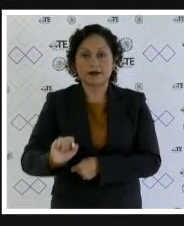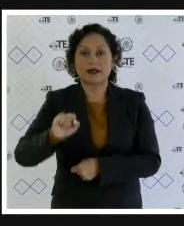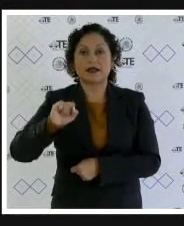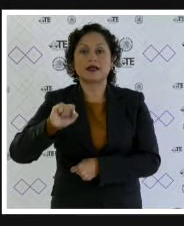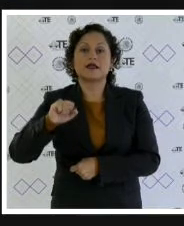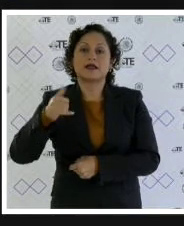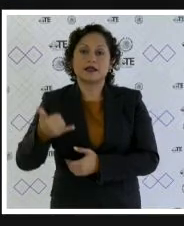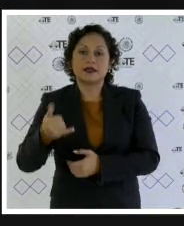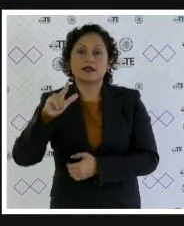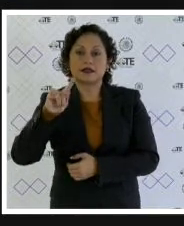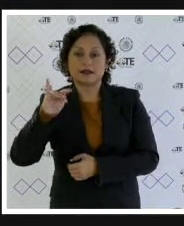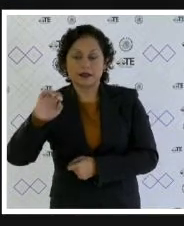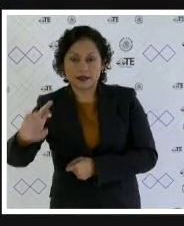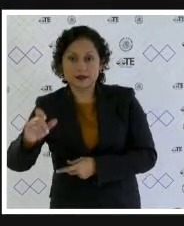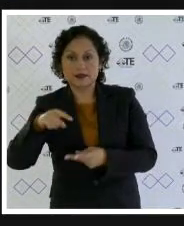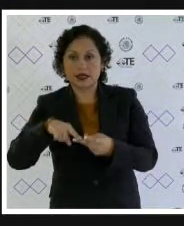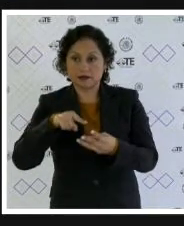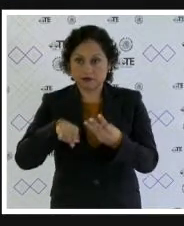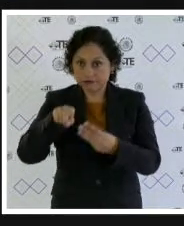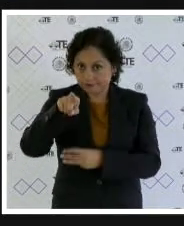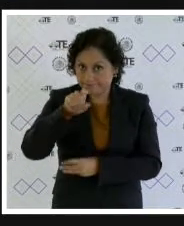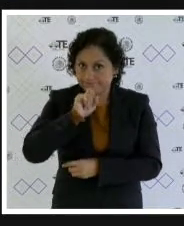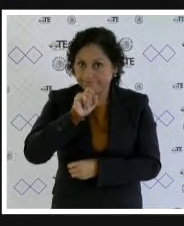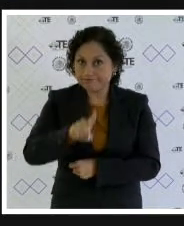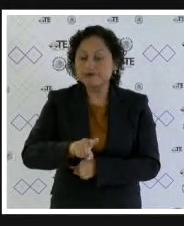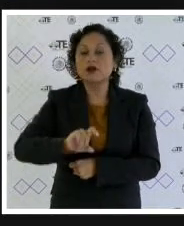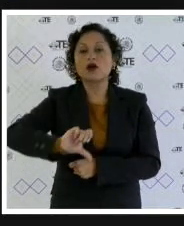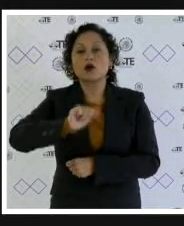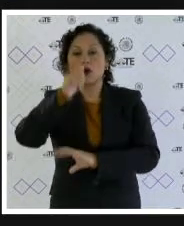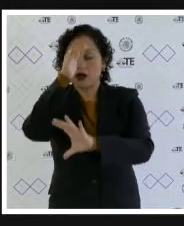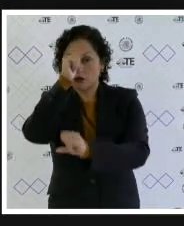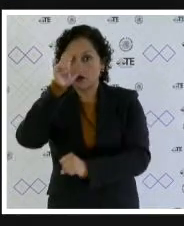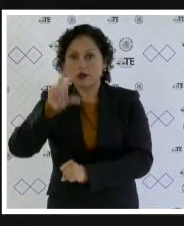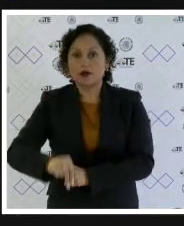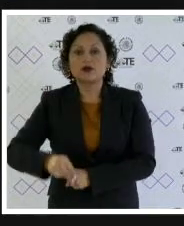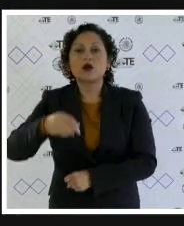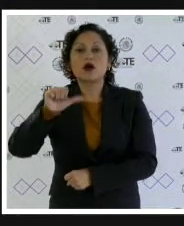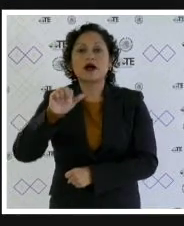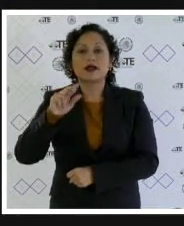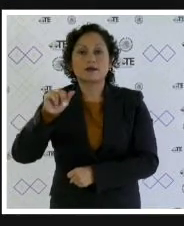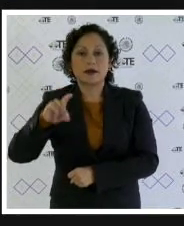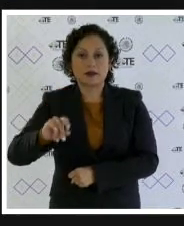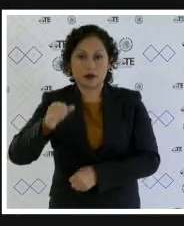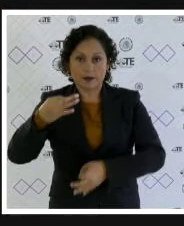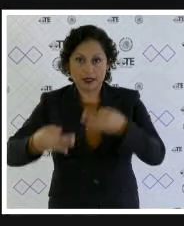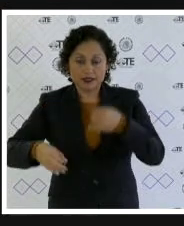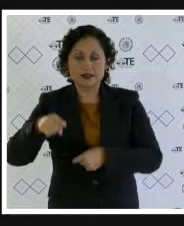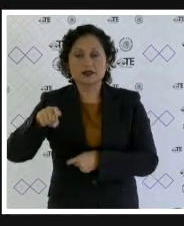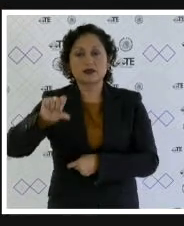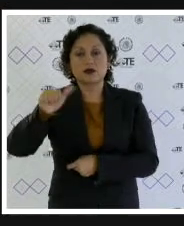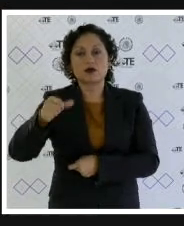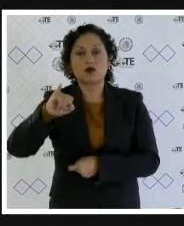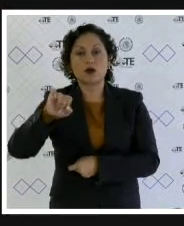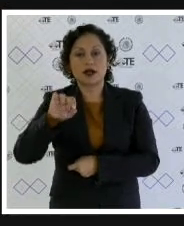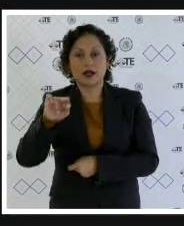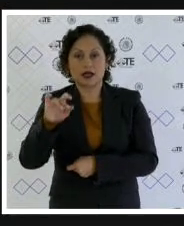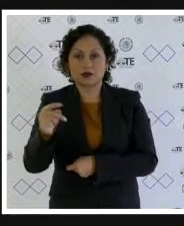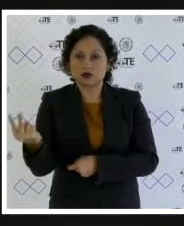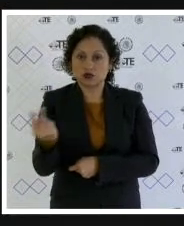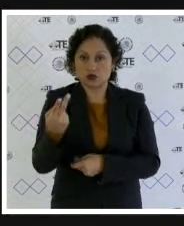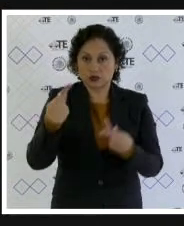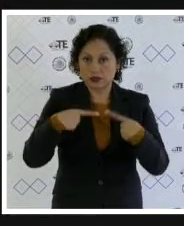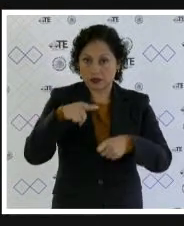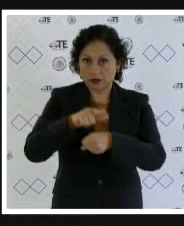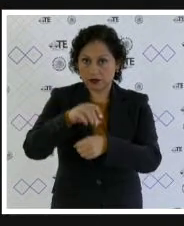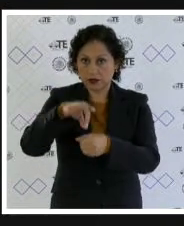Leticia Mercado Ramírez así como usted magistrado con los votos en contra de los magistrados Armando Ambrís y Juan Carlos Sánchez León quienes emiten su respetivo voto particular